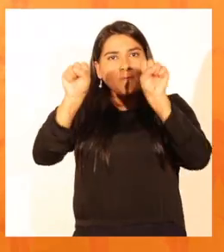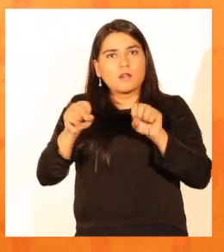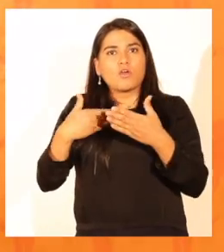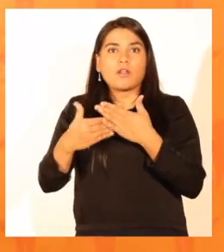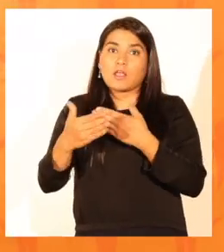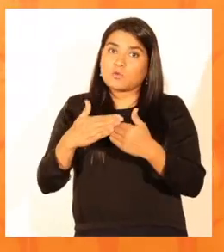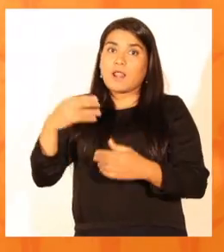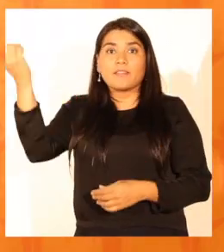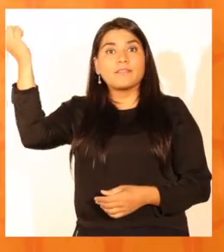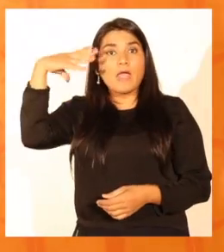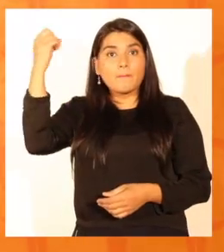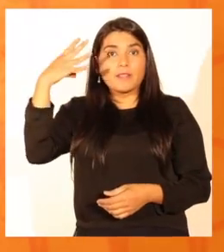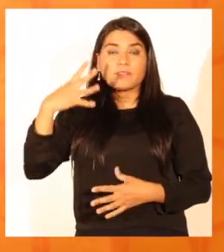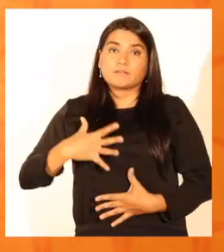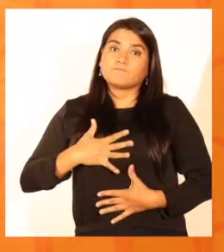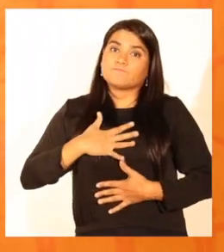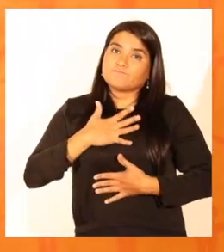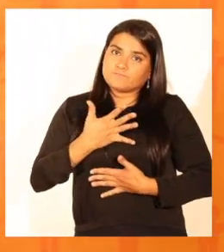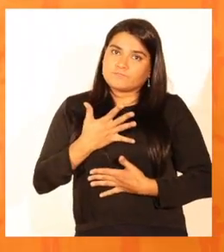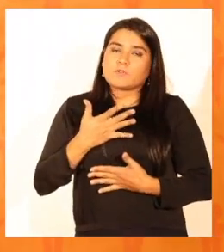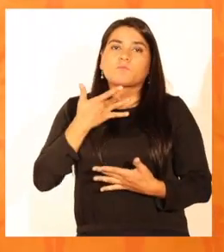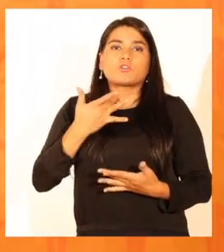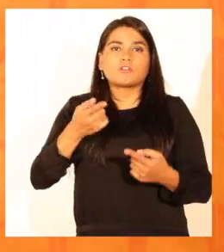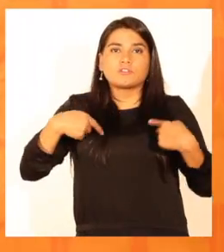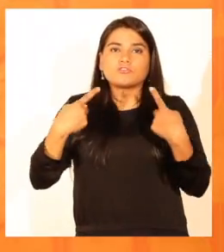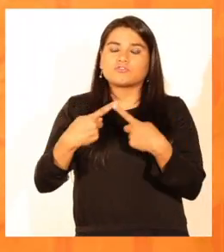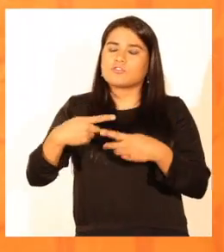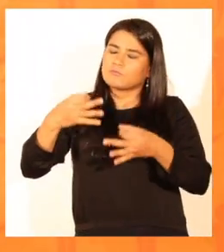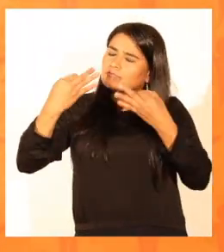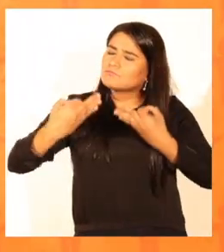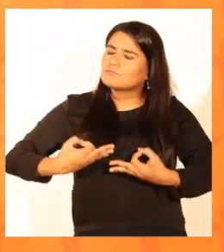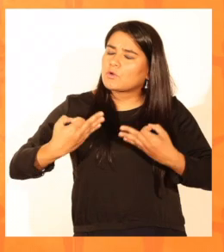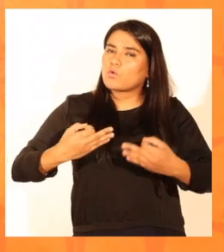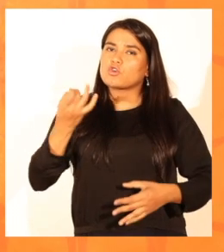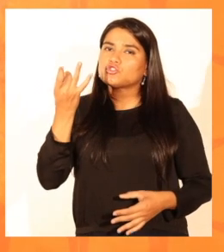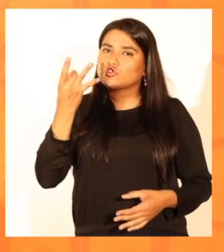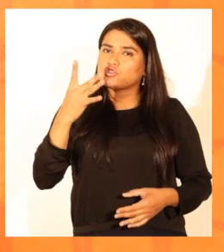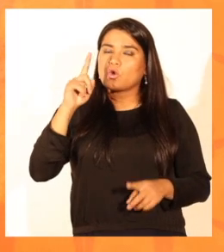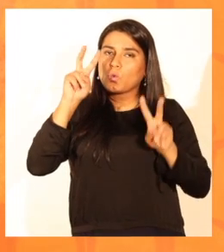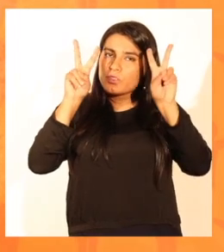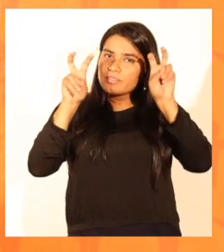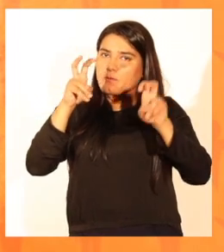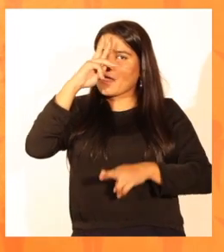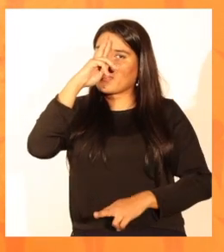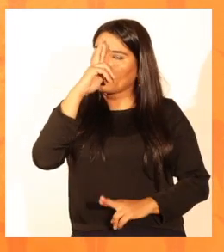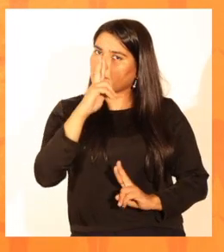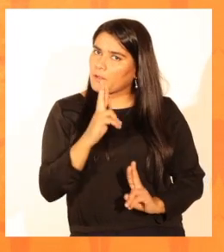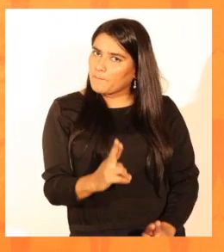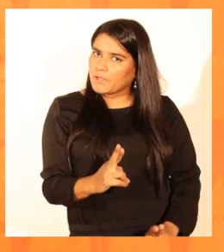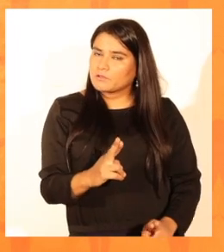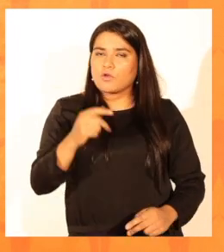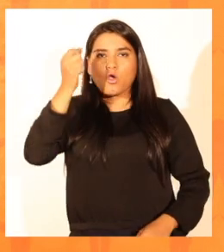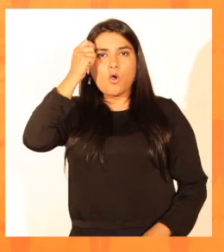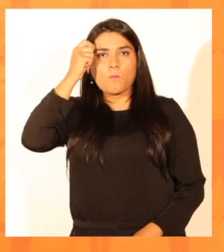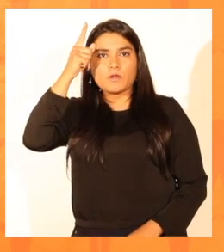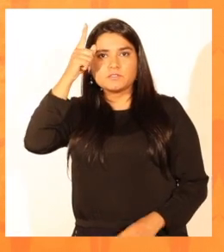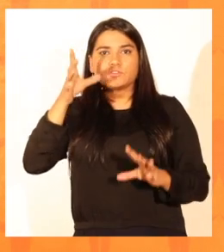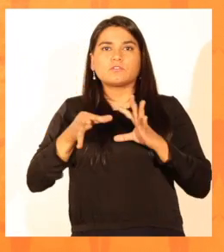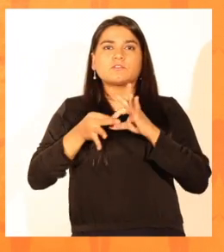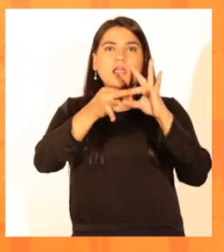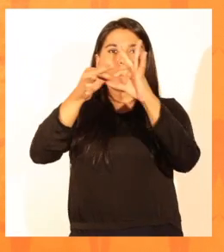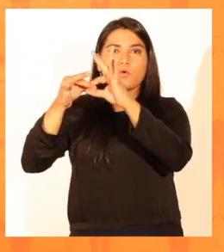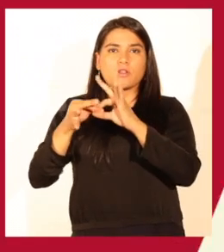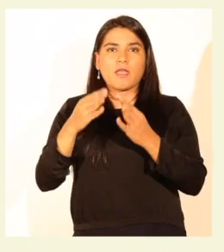natural de los aprendizajes fecundos, pues estamos convencidos que sólo en un clima de respeto, comprensión y